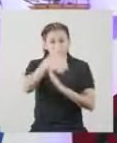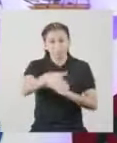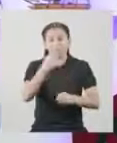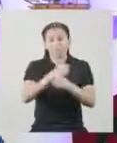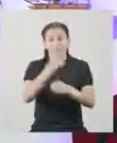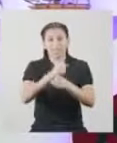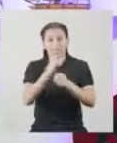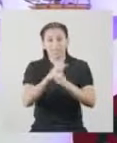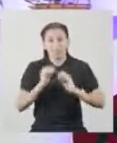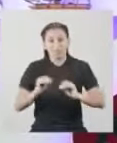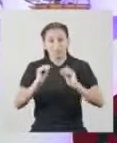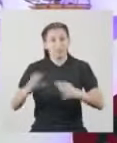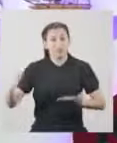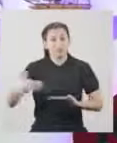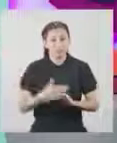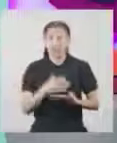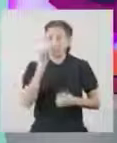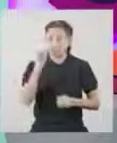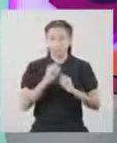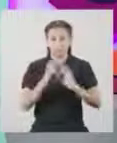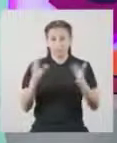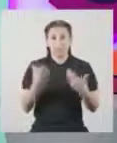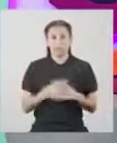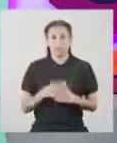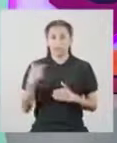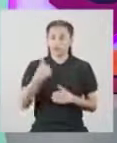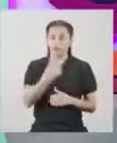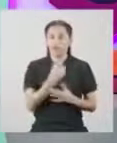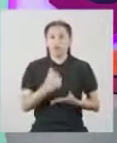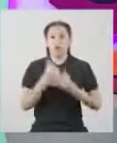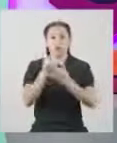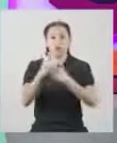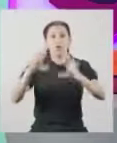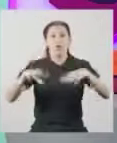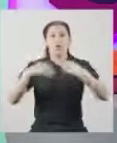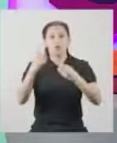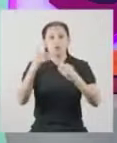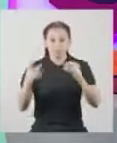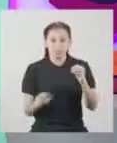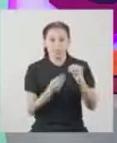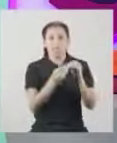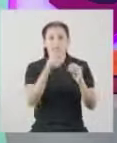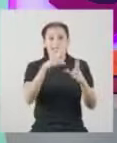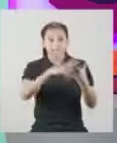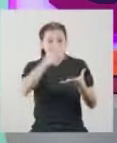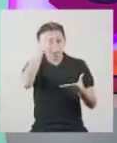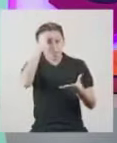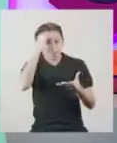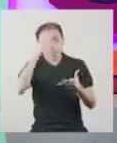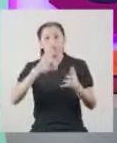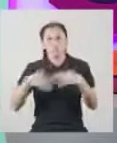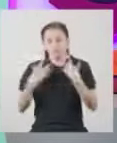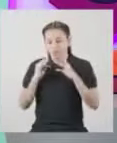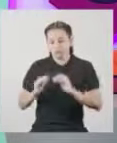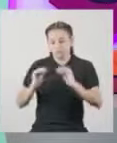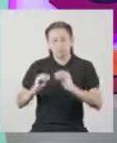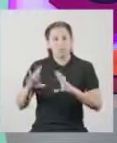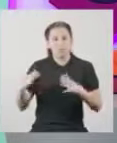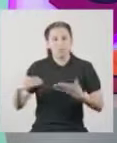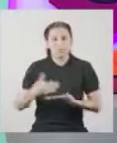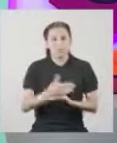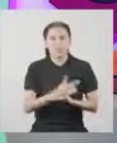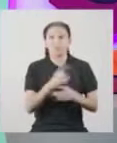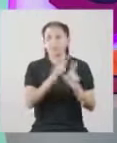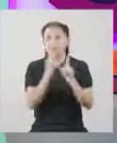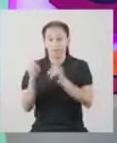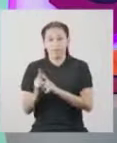estanques o las pozas para el cultivo de truchas? Claro que sí. Las estamos ayudando porque van a aportar con sus aprendizajes sobre el cultivo